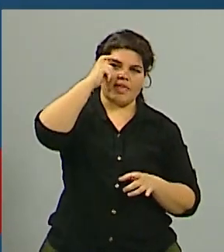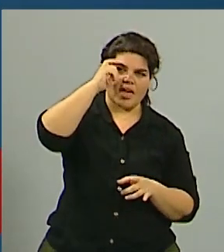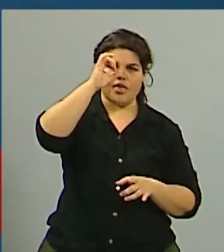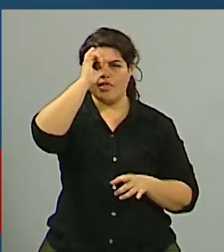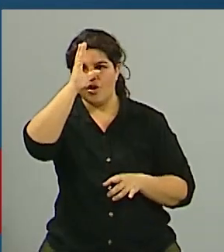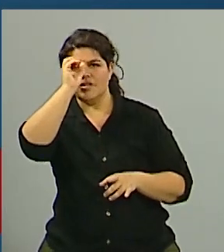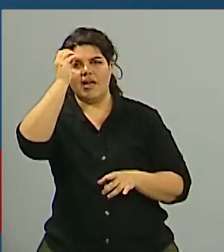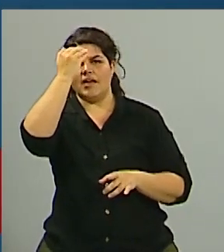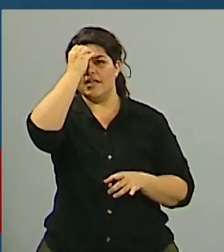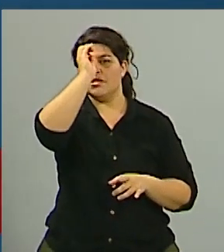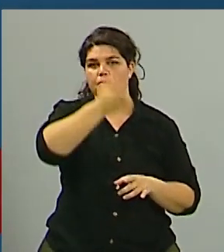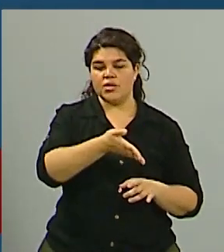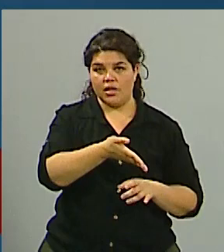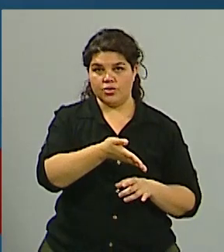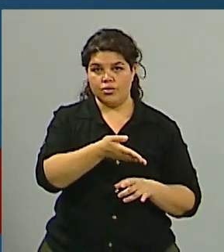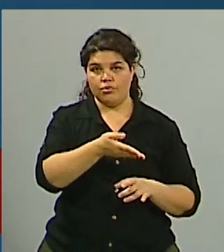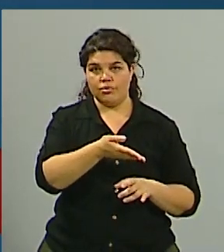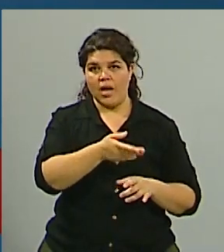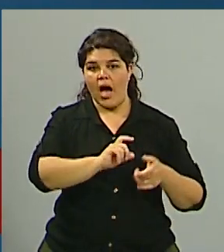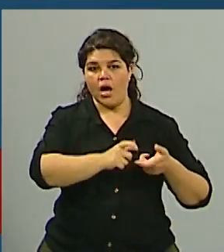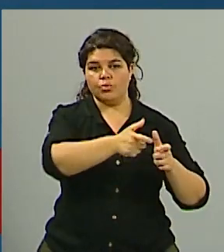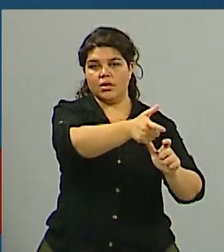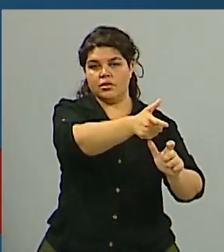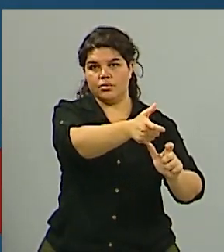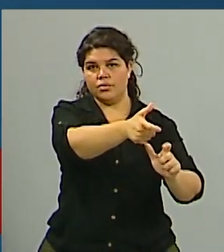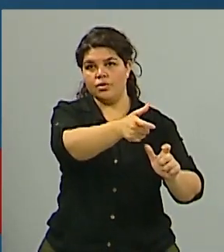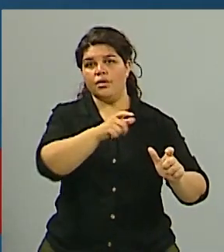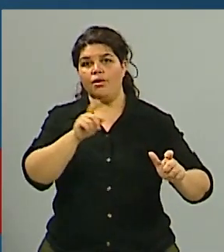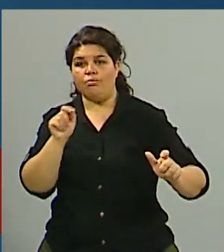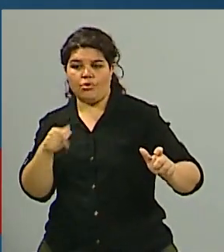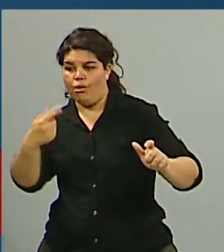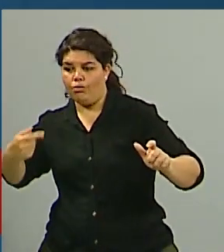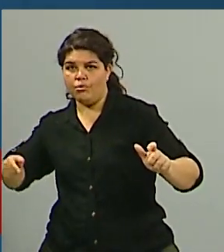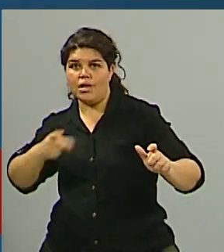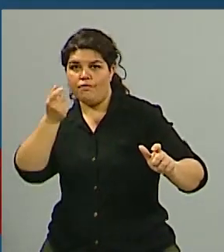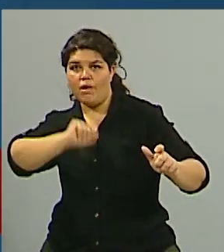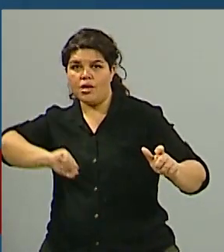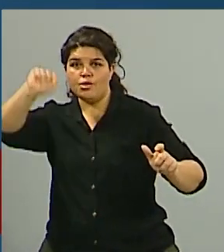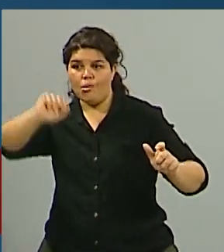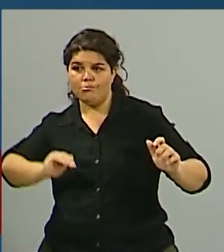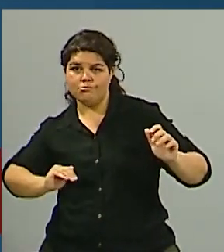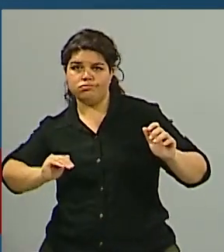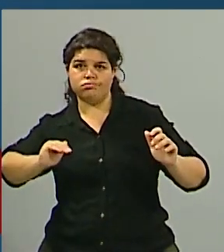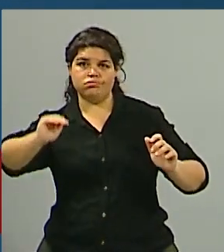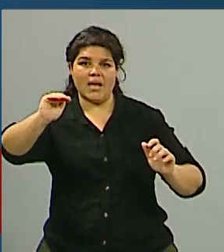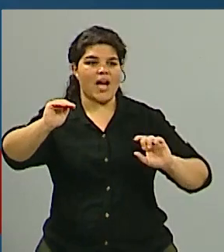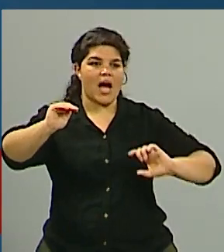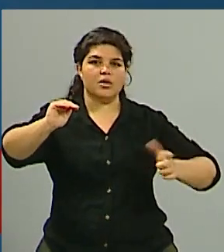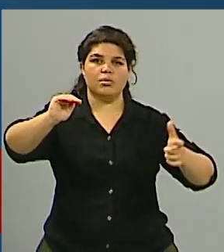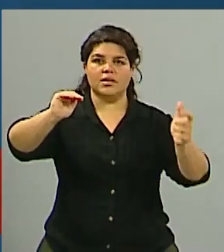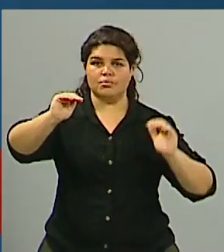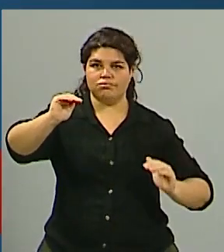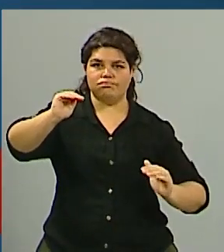en la mayoría de los servicios se va trasladando y se va aplicando por lo tanto digamos que el